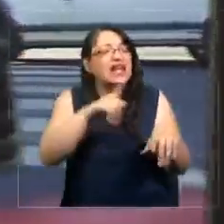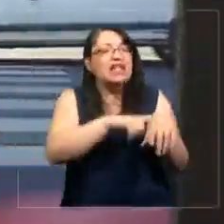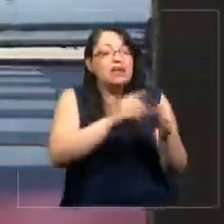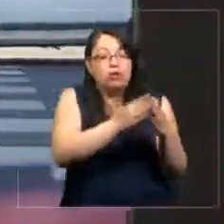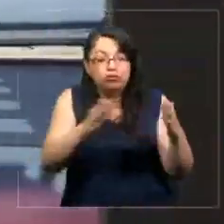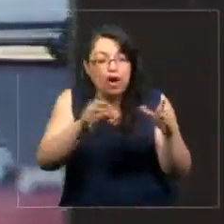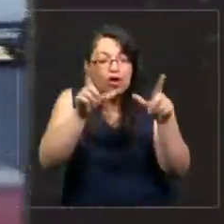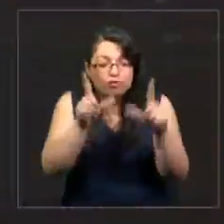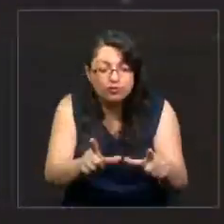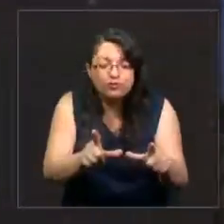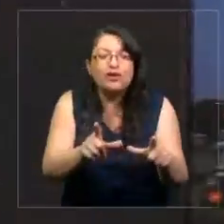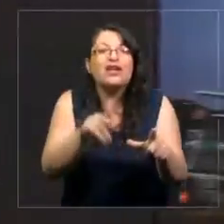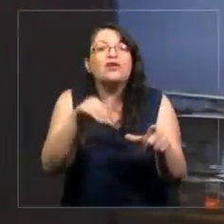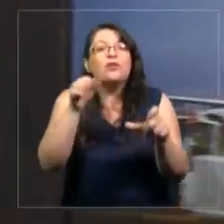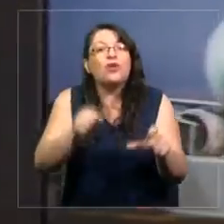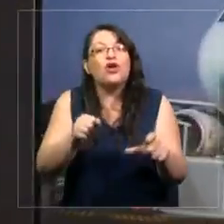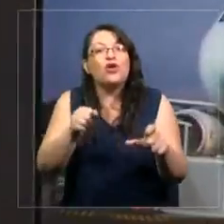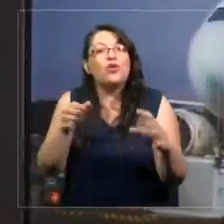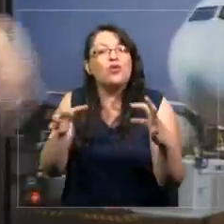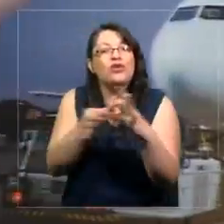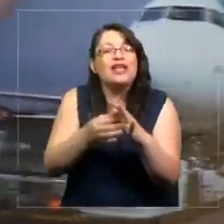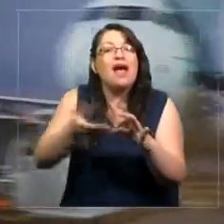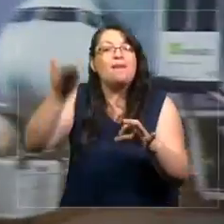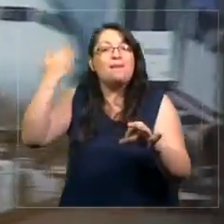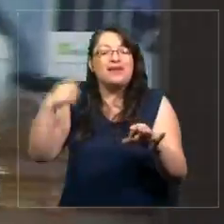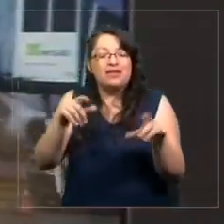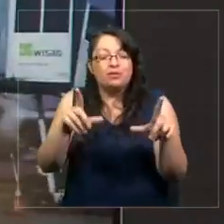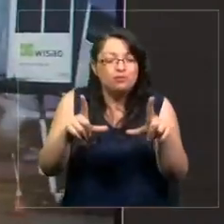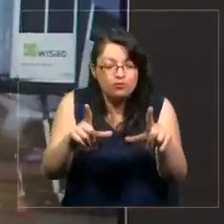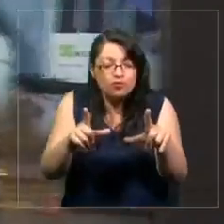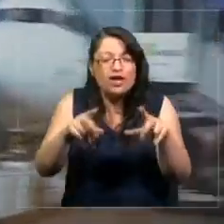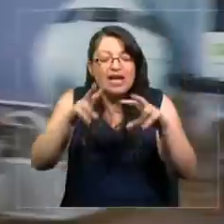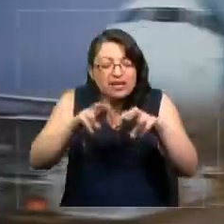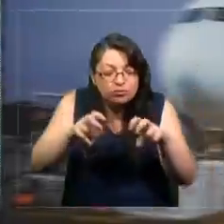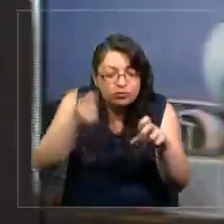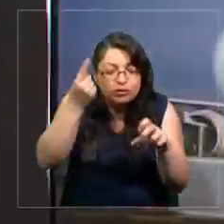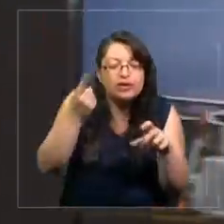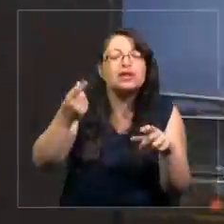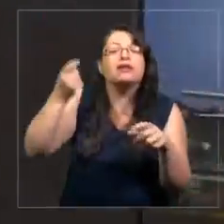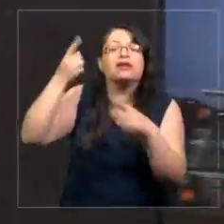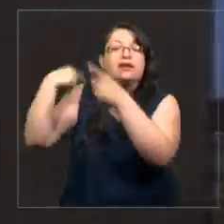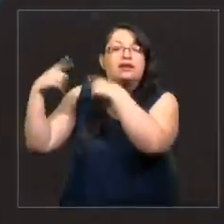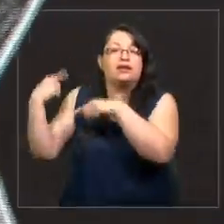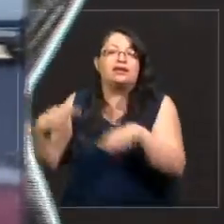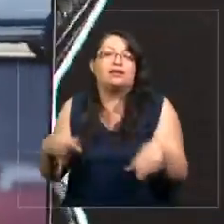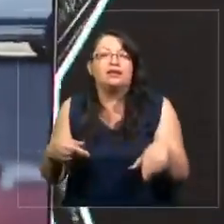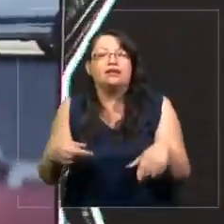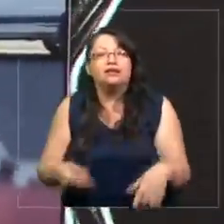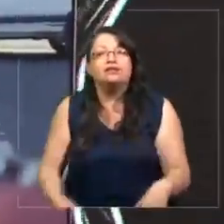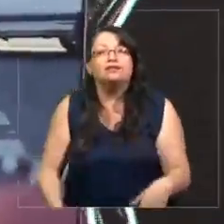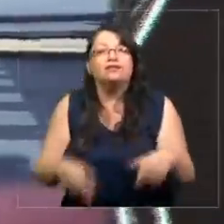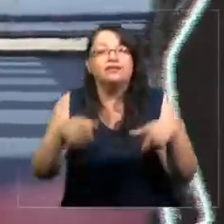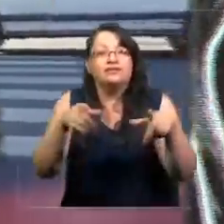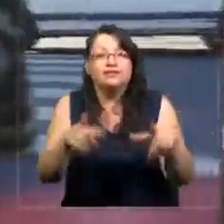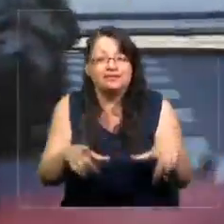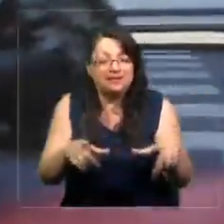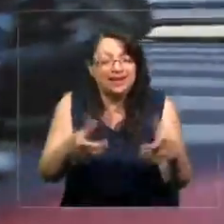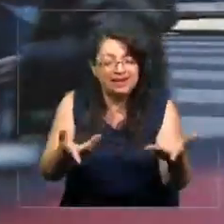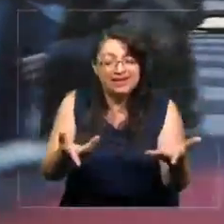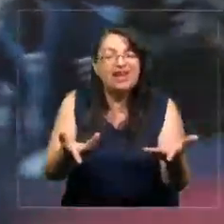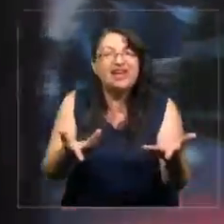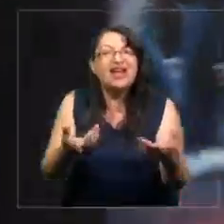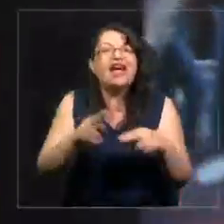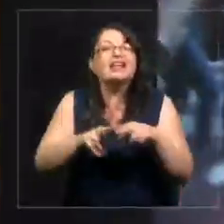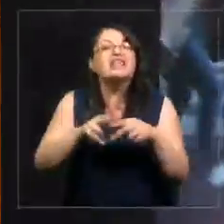ingresar a una suerte de pasado. Uno podría ingresar a una interpretación de la historia. Y ahí lo que nos propone derechamente es